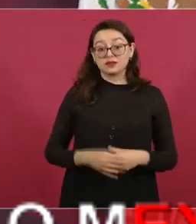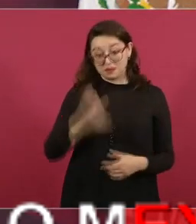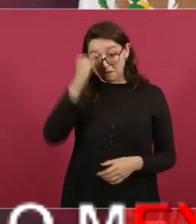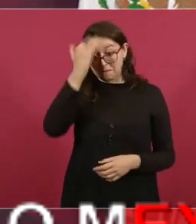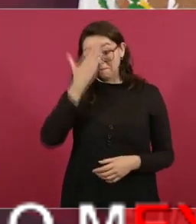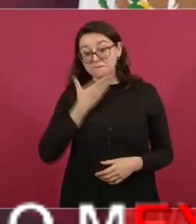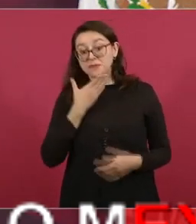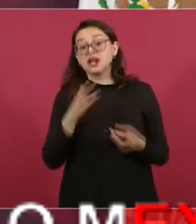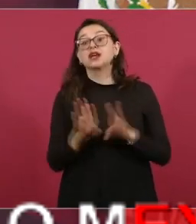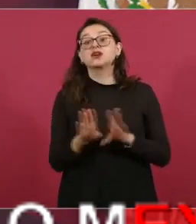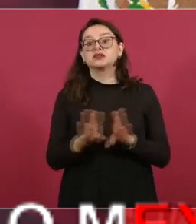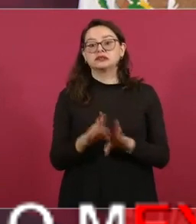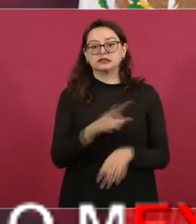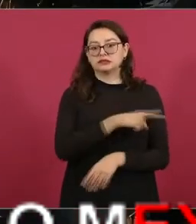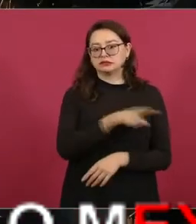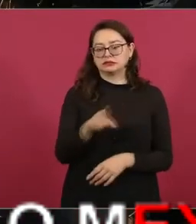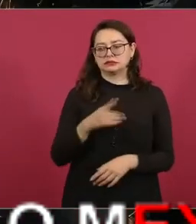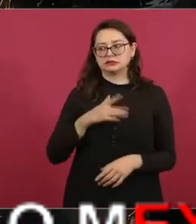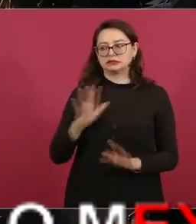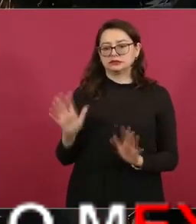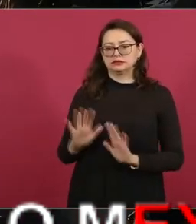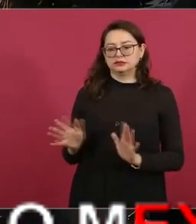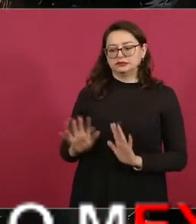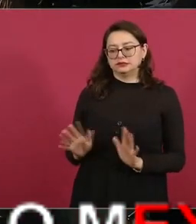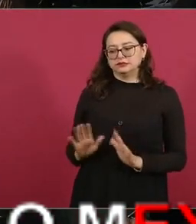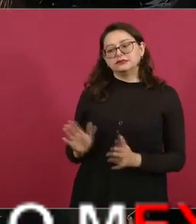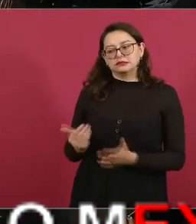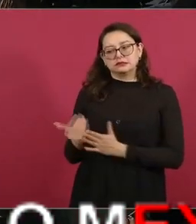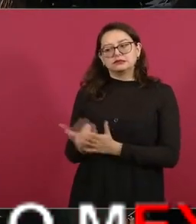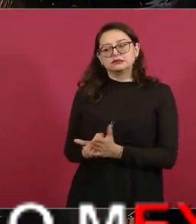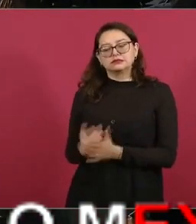si vemos caso por caso